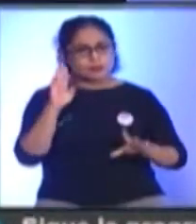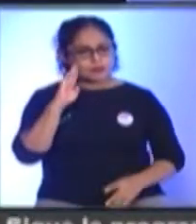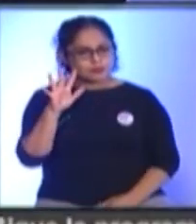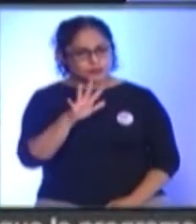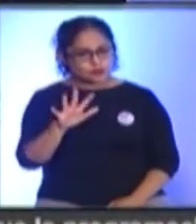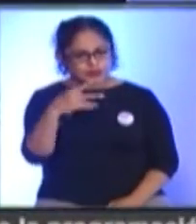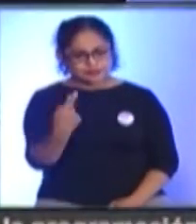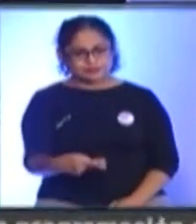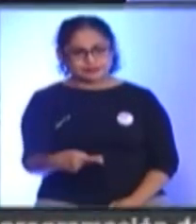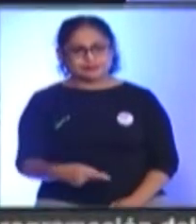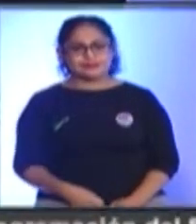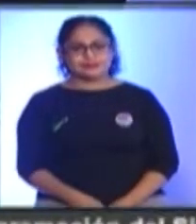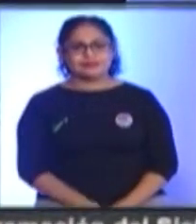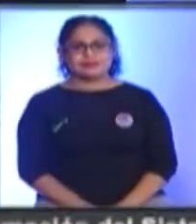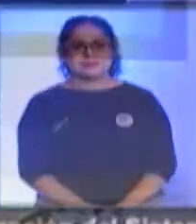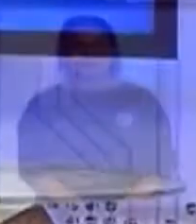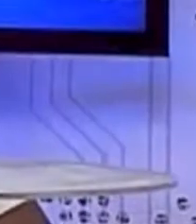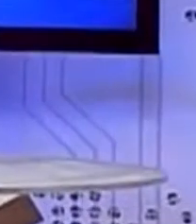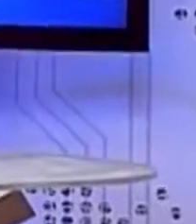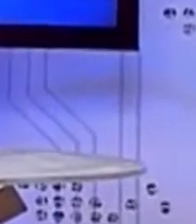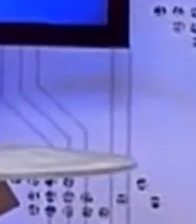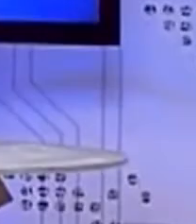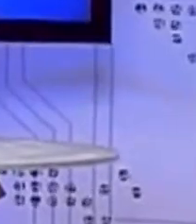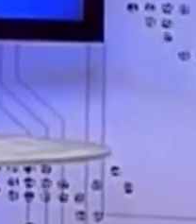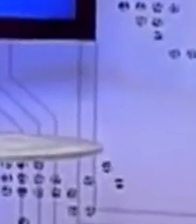todo el estado De Michoacán Más